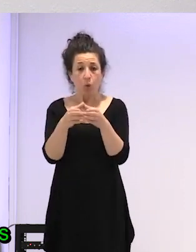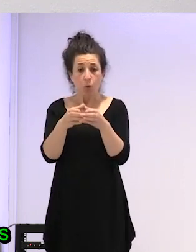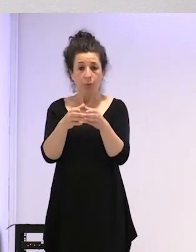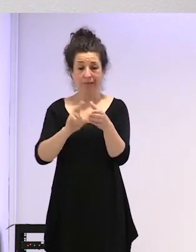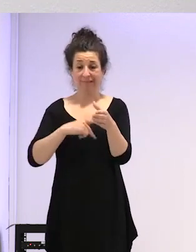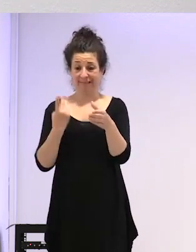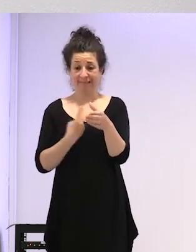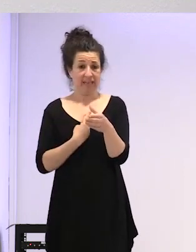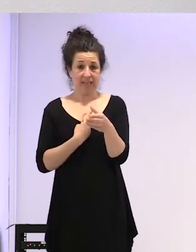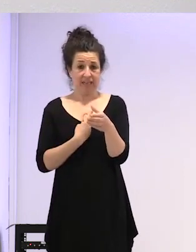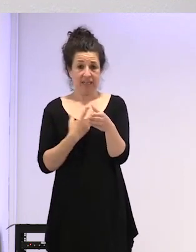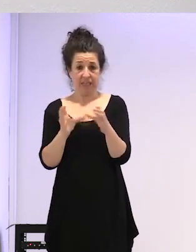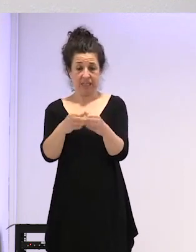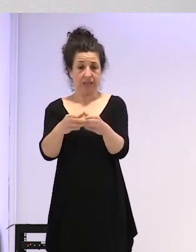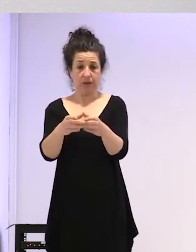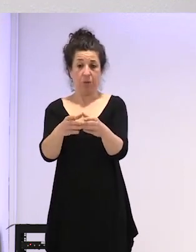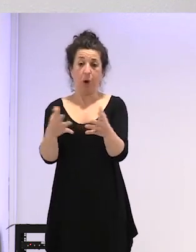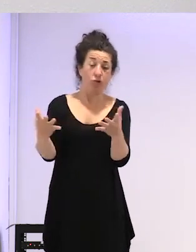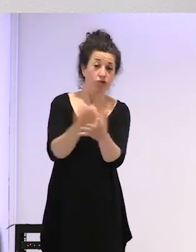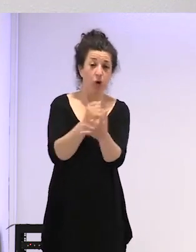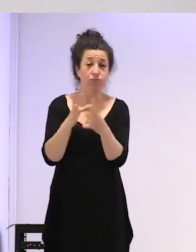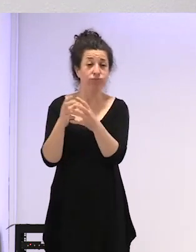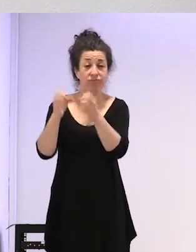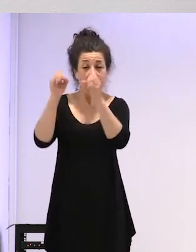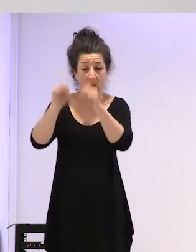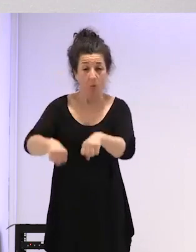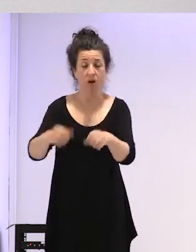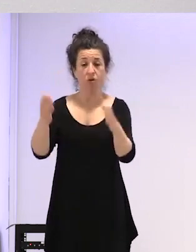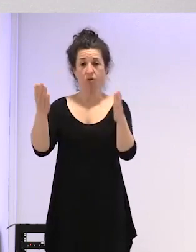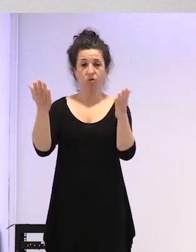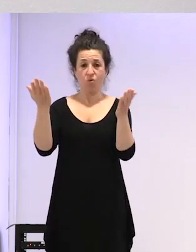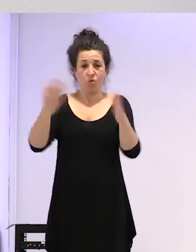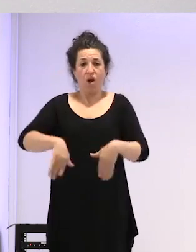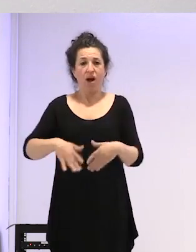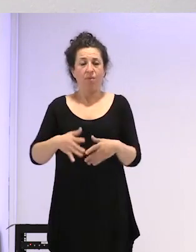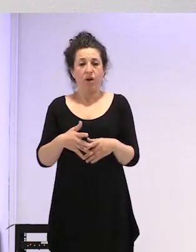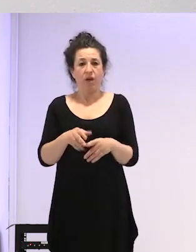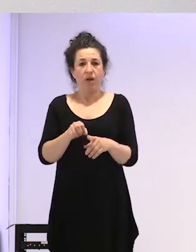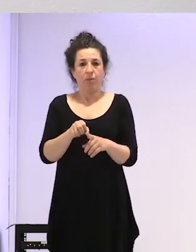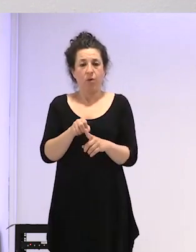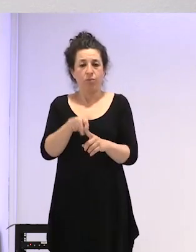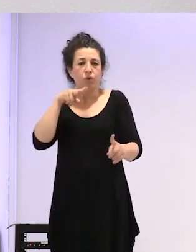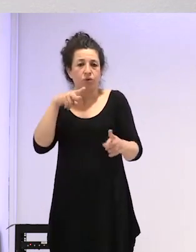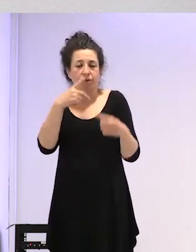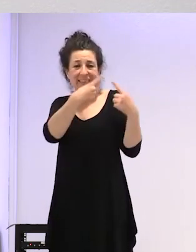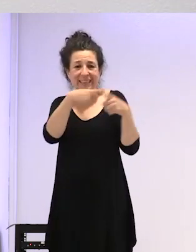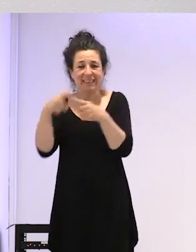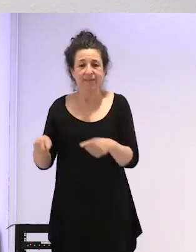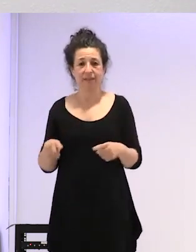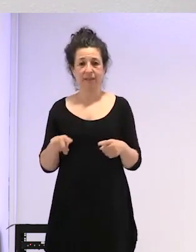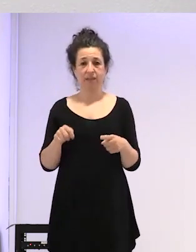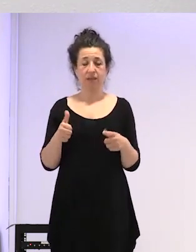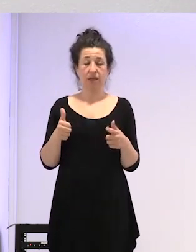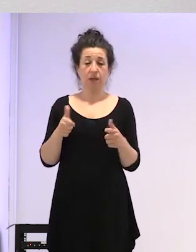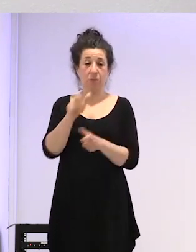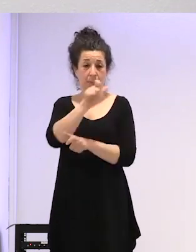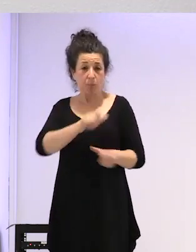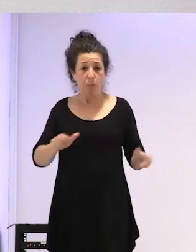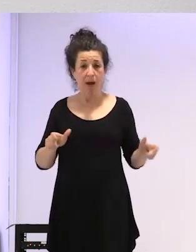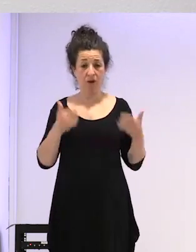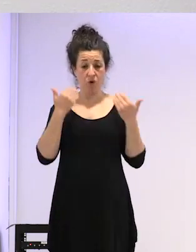acuerdo en todo exactamente y hay visiones muy distintas y por desgracia a los humanos nos cuesta mucho